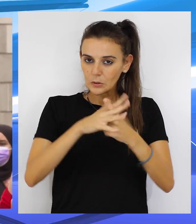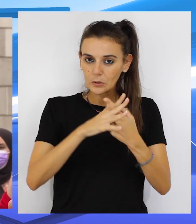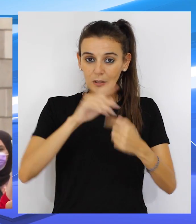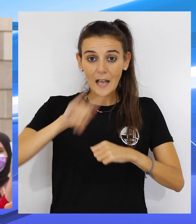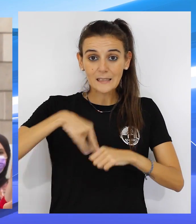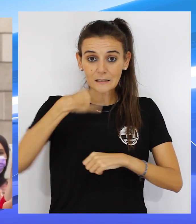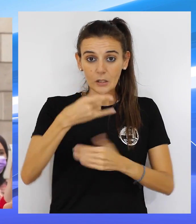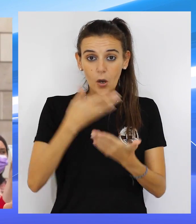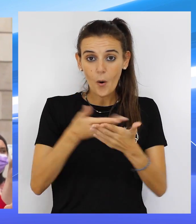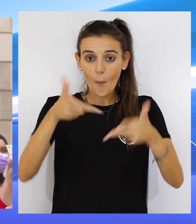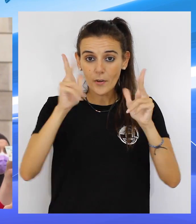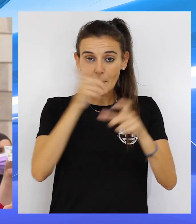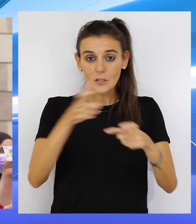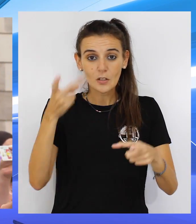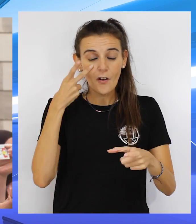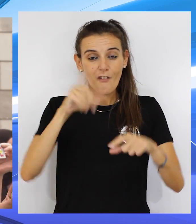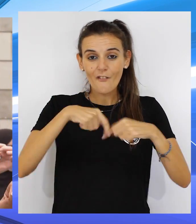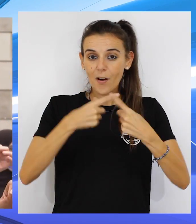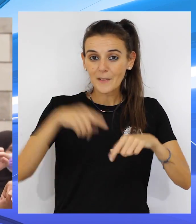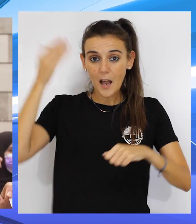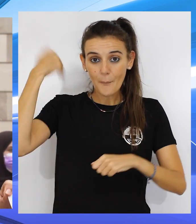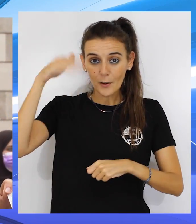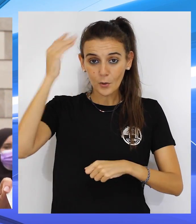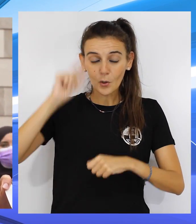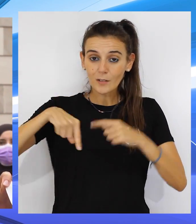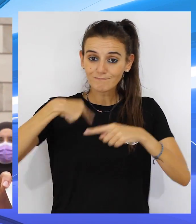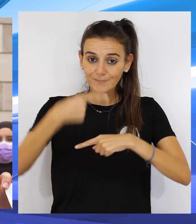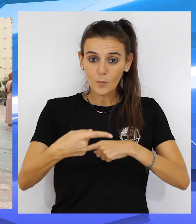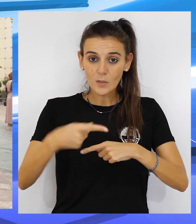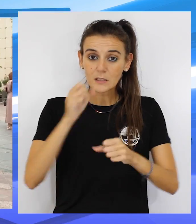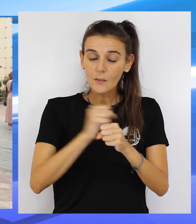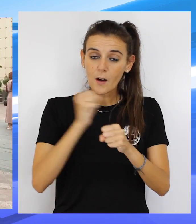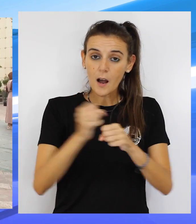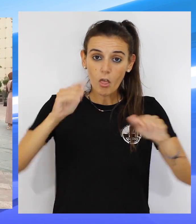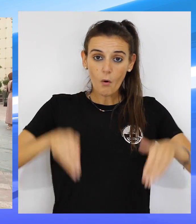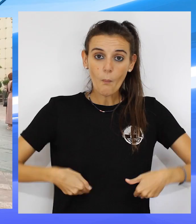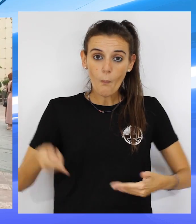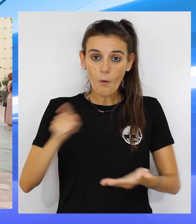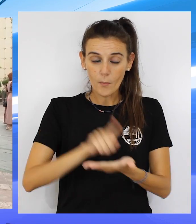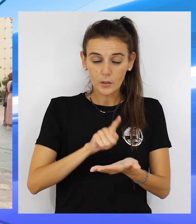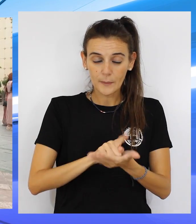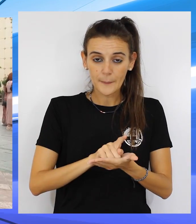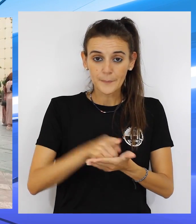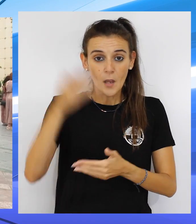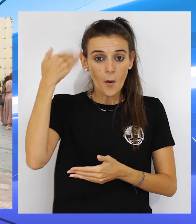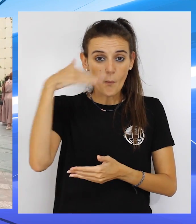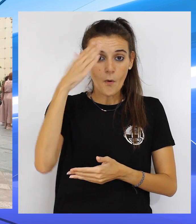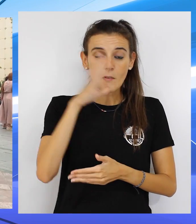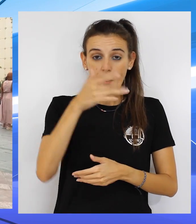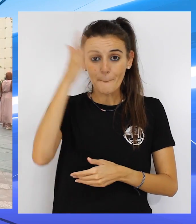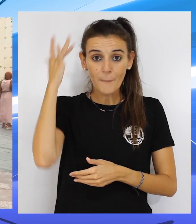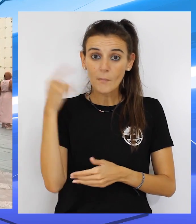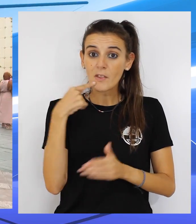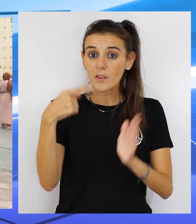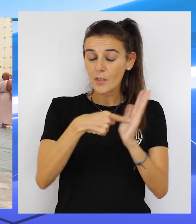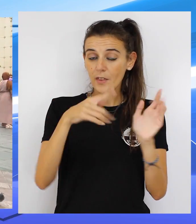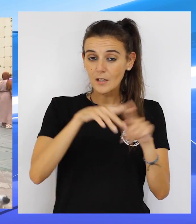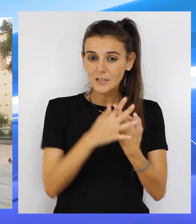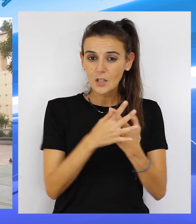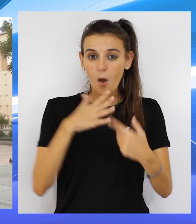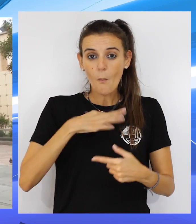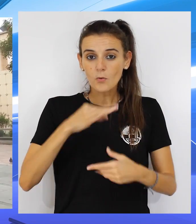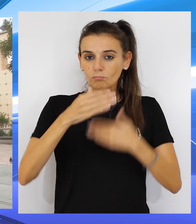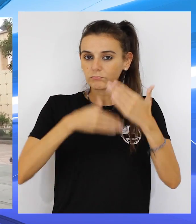extraordinario que les permita visitar a sus familiares en Marruecos y volver a sus trabajos. Desde el Gobierno, Mabel Deu reiteró que las